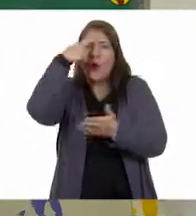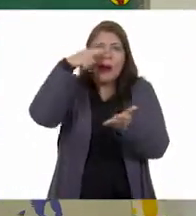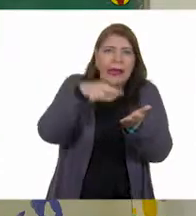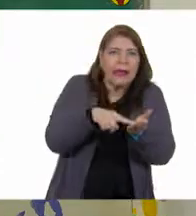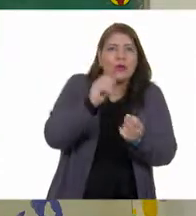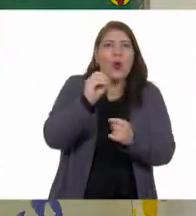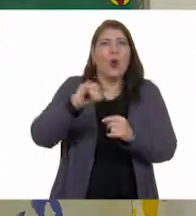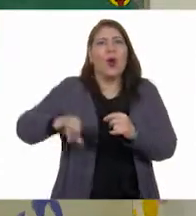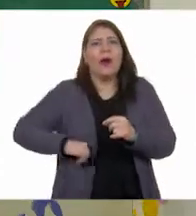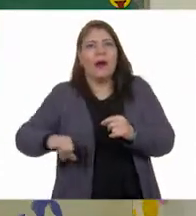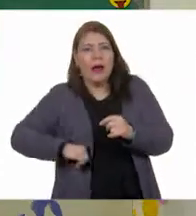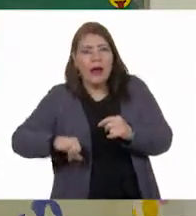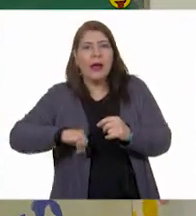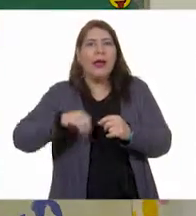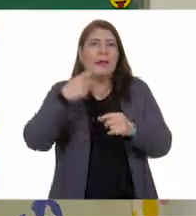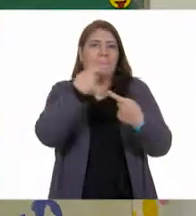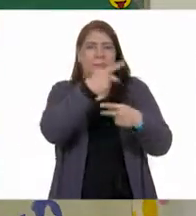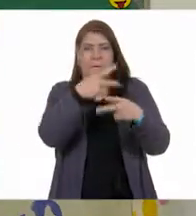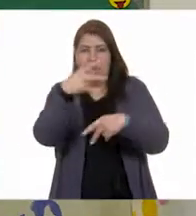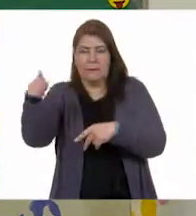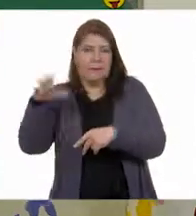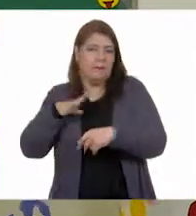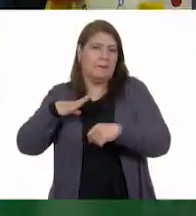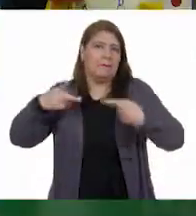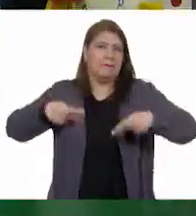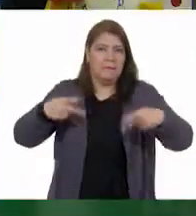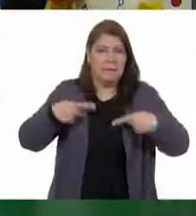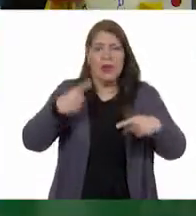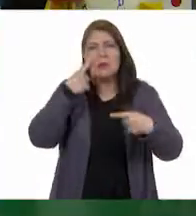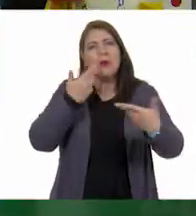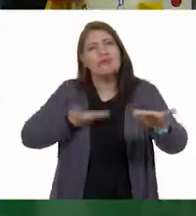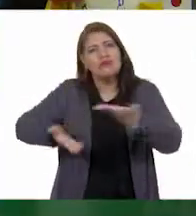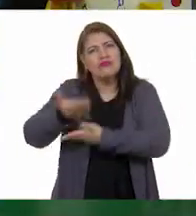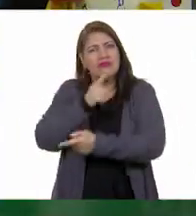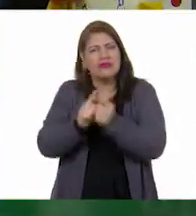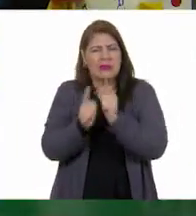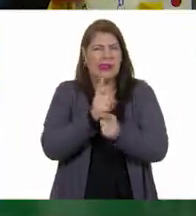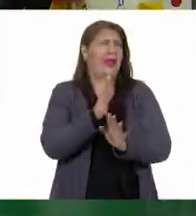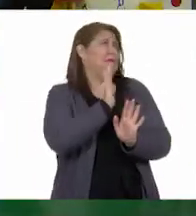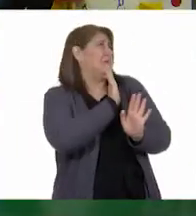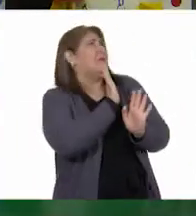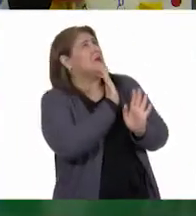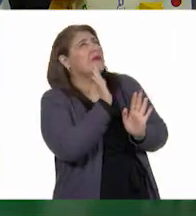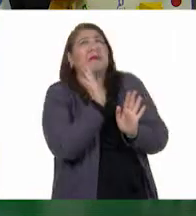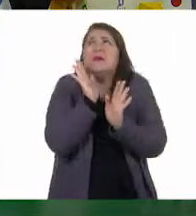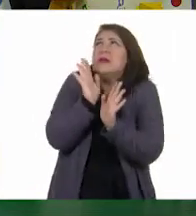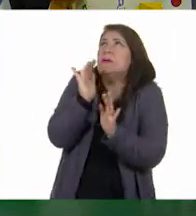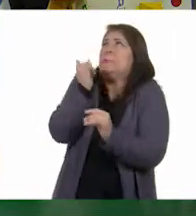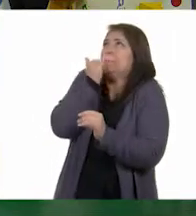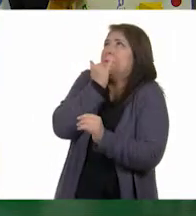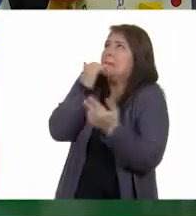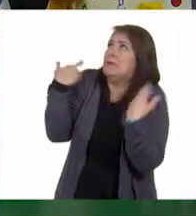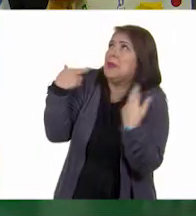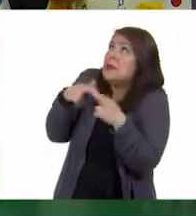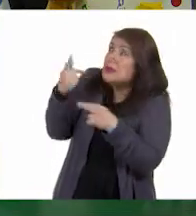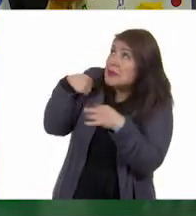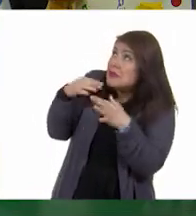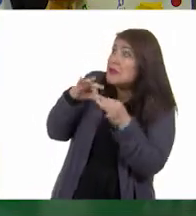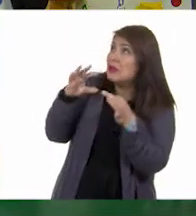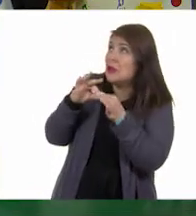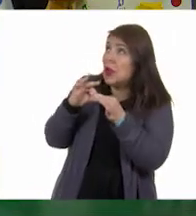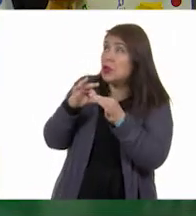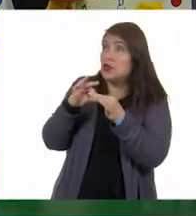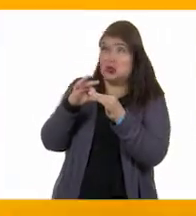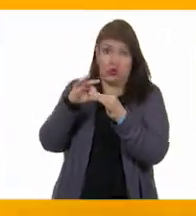con las que convivimos en todos lados. ¡Ah, maestra! Pero, ¿cómo? A ver, a ver, a ver. Explíqueme, por favor. ¿Es que